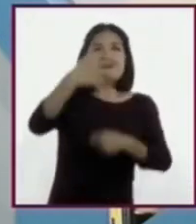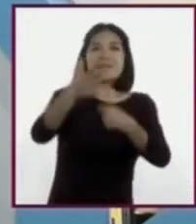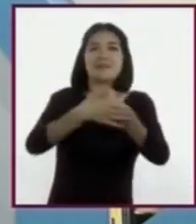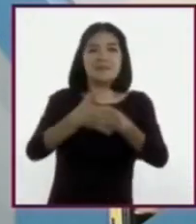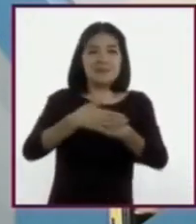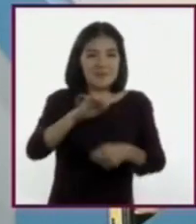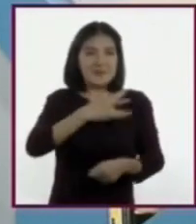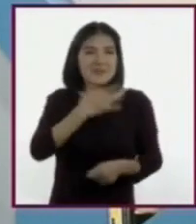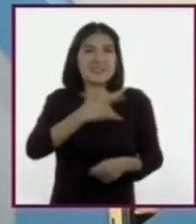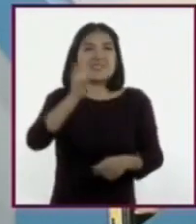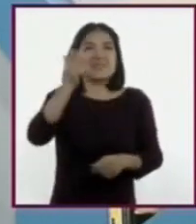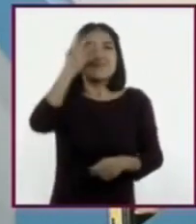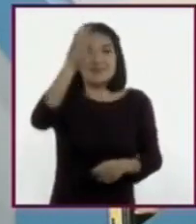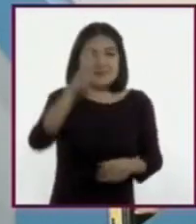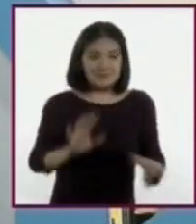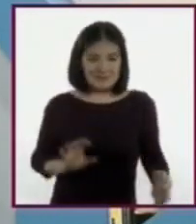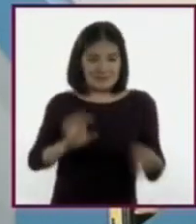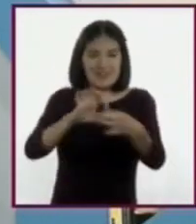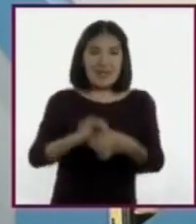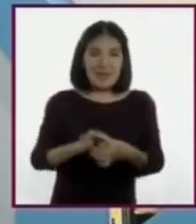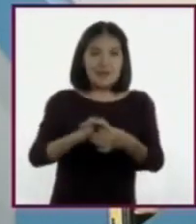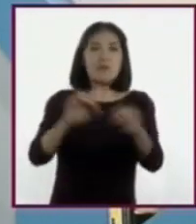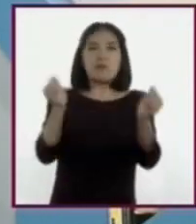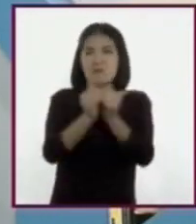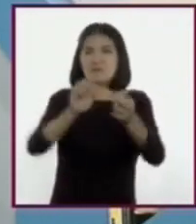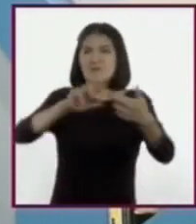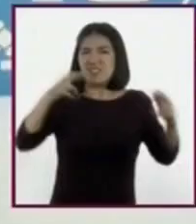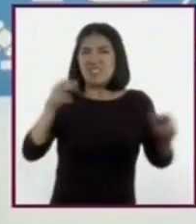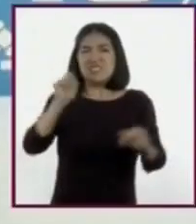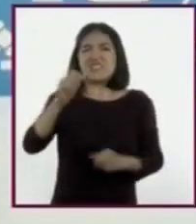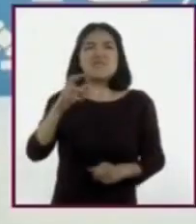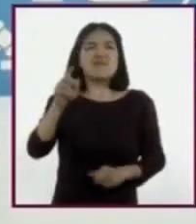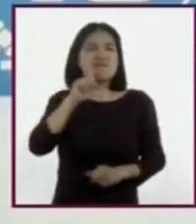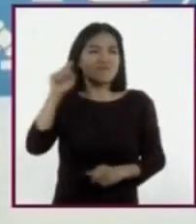de la sexualidad? Lo descubriremos a lo largo de esta sesión.